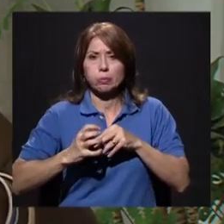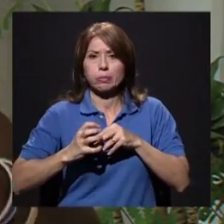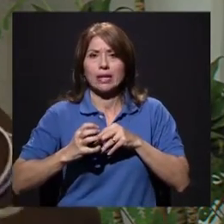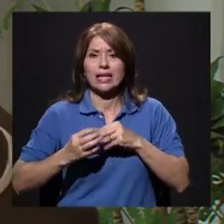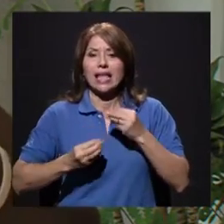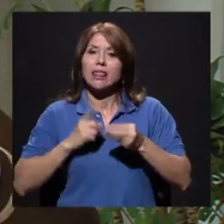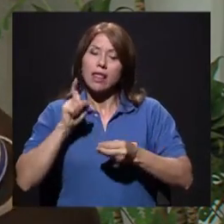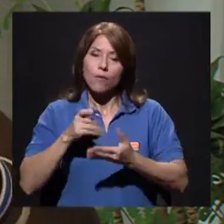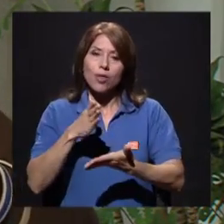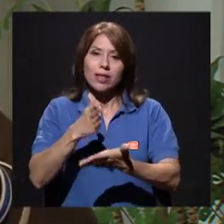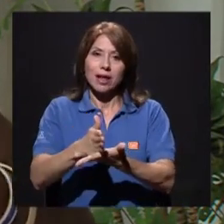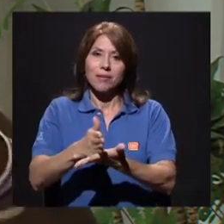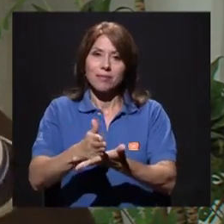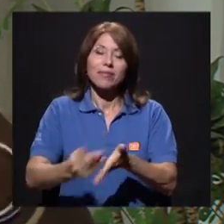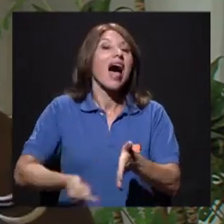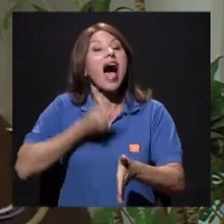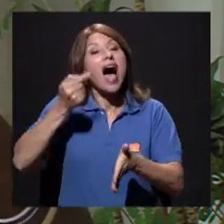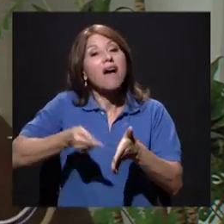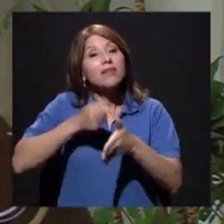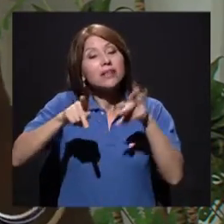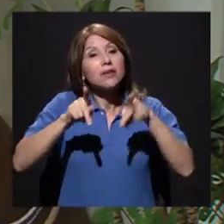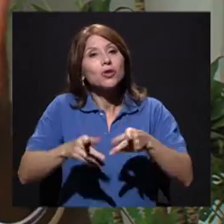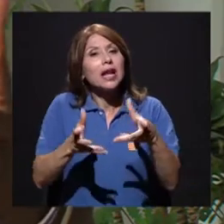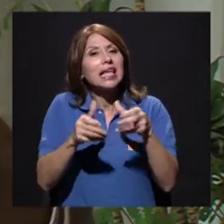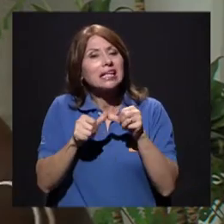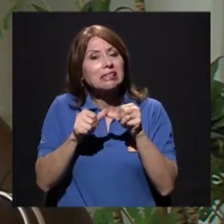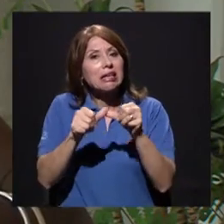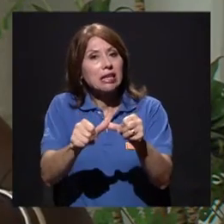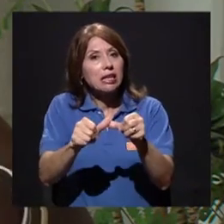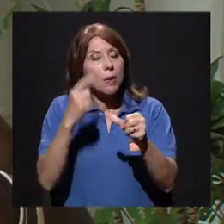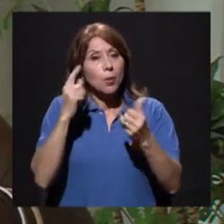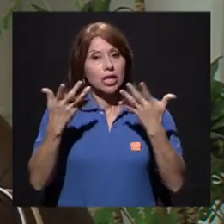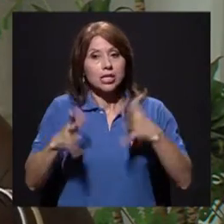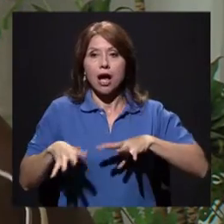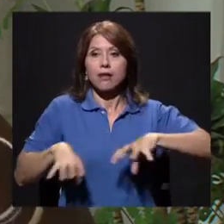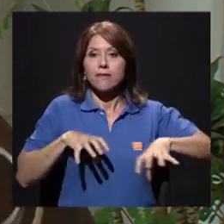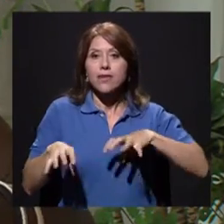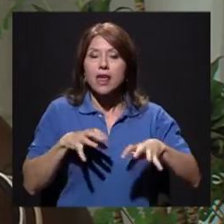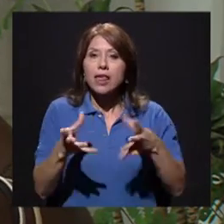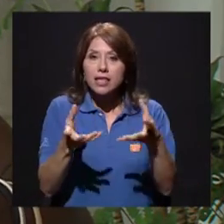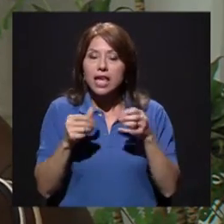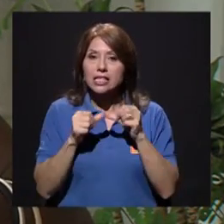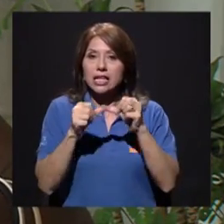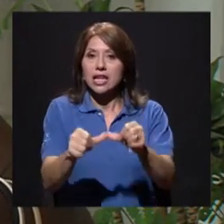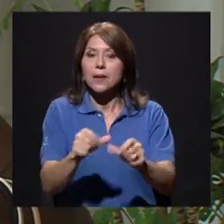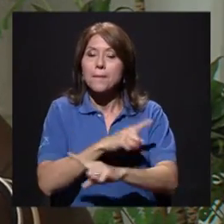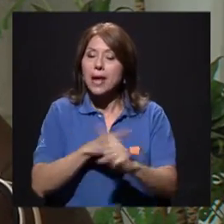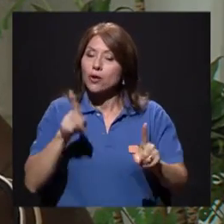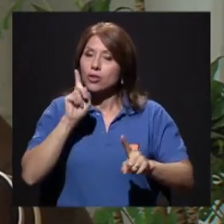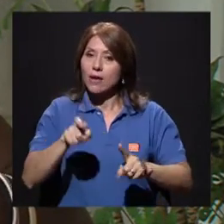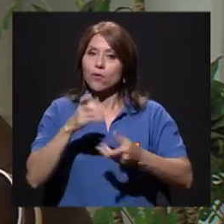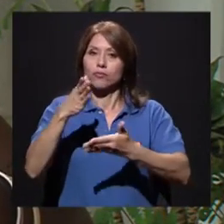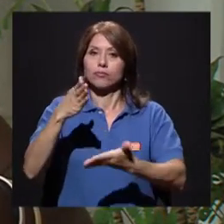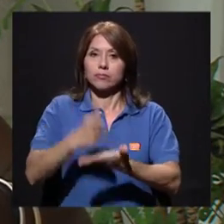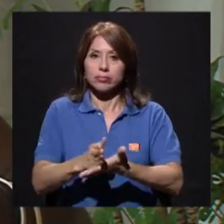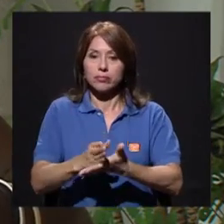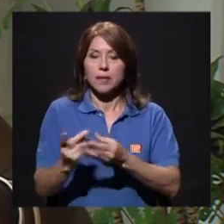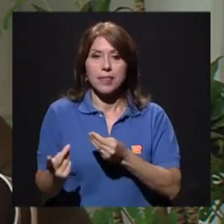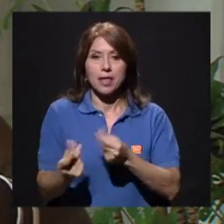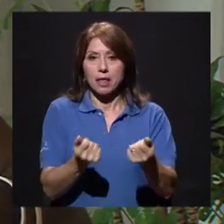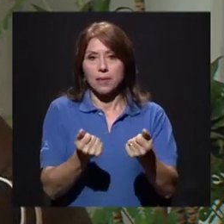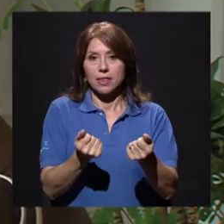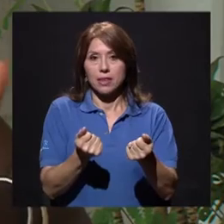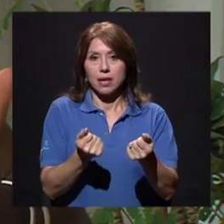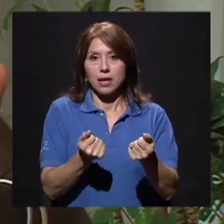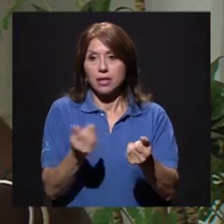en algunos casos va a querer seguir por el calor de la actividad. Pero inmediatamente tengo que detenerme, ¿verdad? Y lo más pronto es,